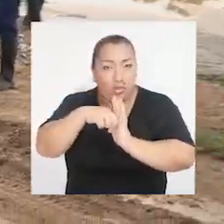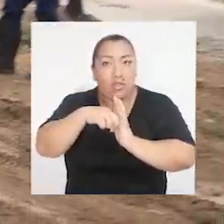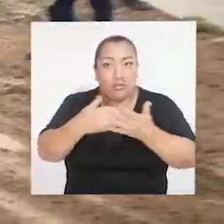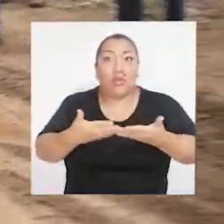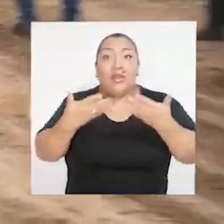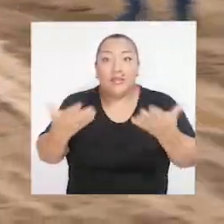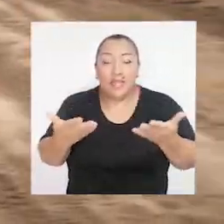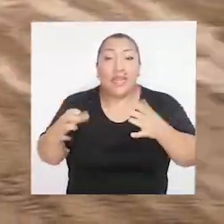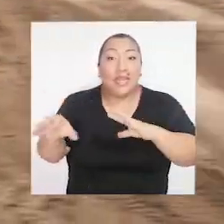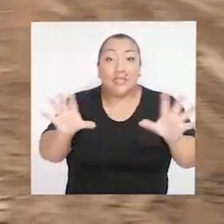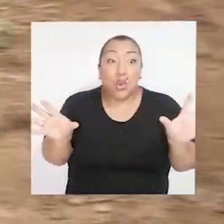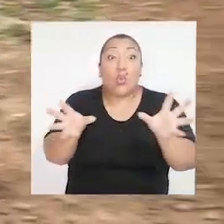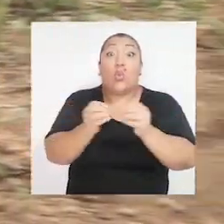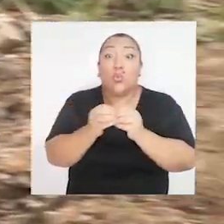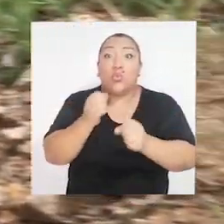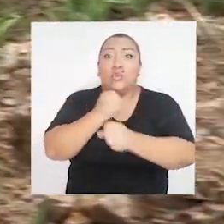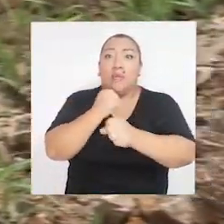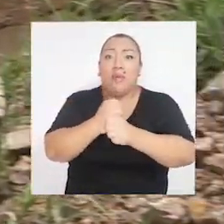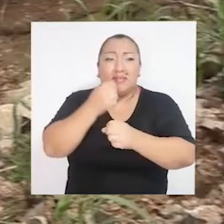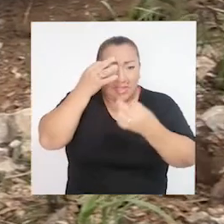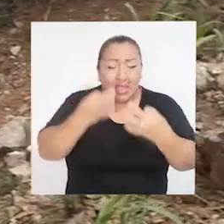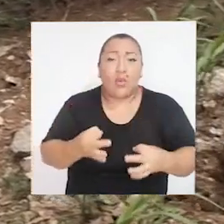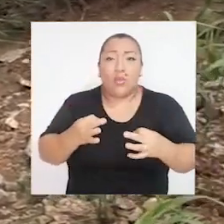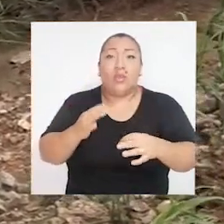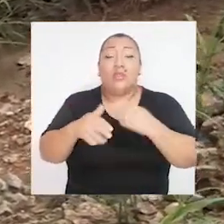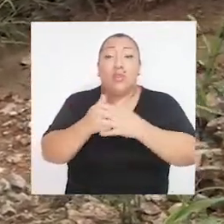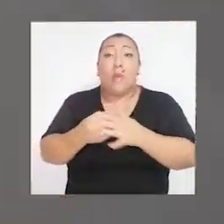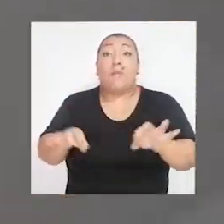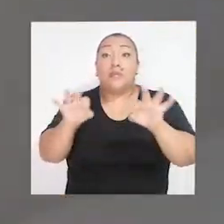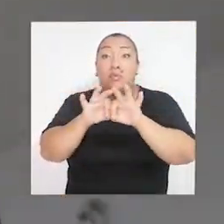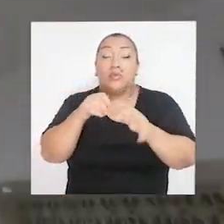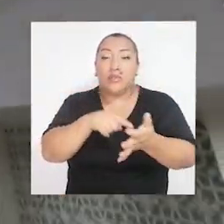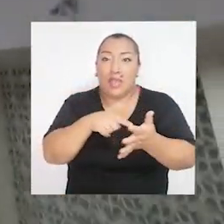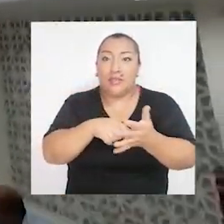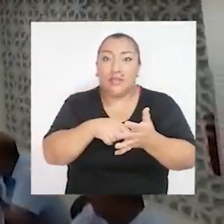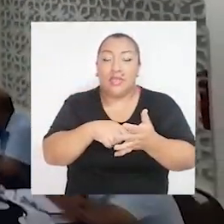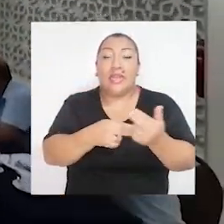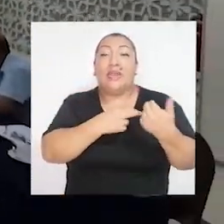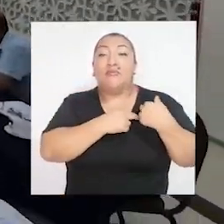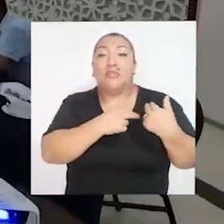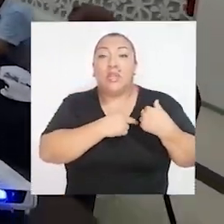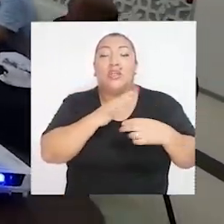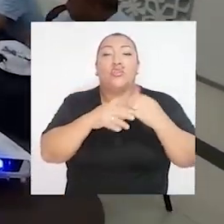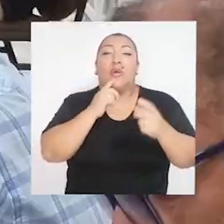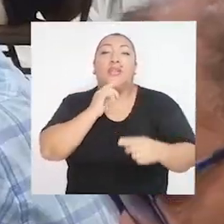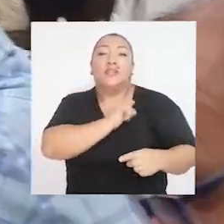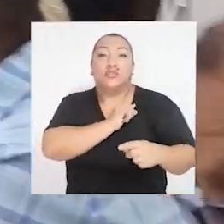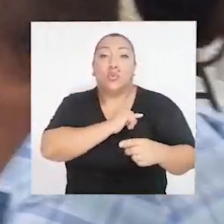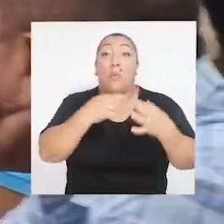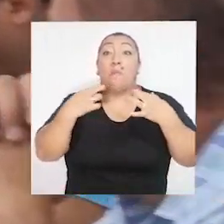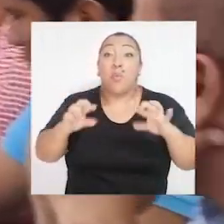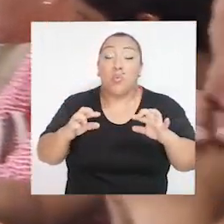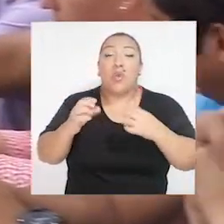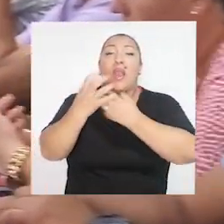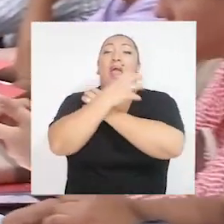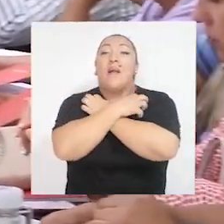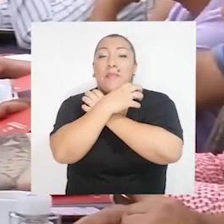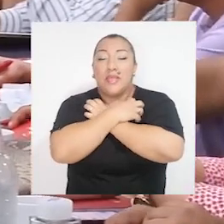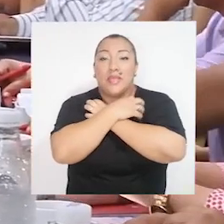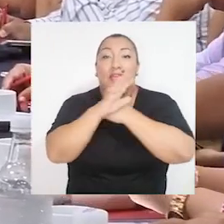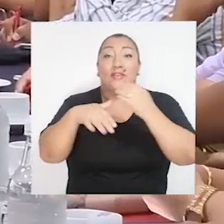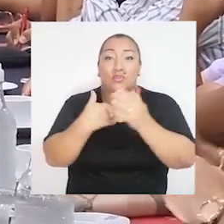rehabilitación que deben ejecutarse junto con soluciones definitivas. También nos reunimos con los responsables de las entidades